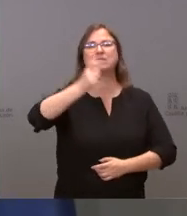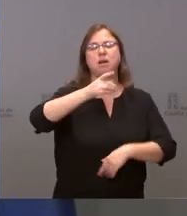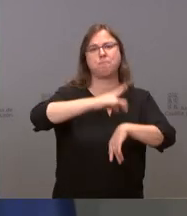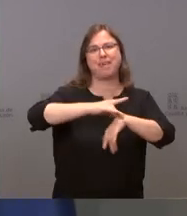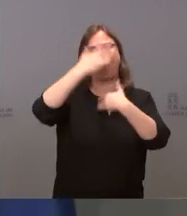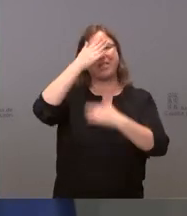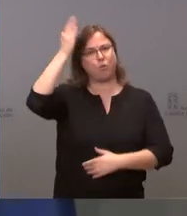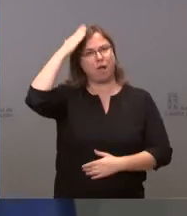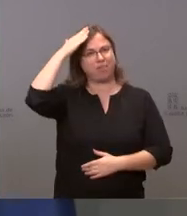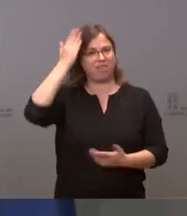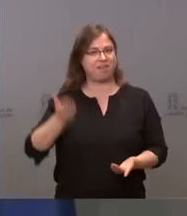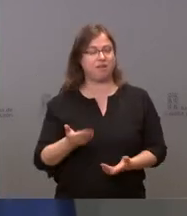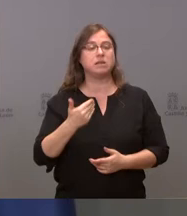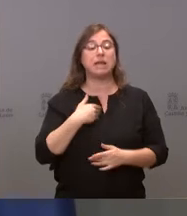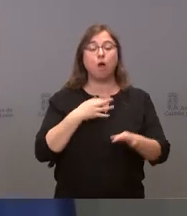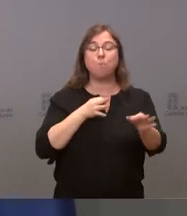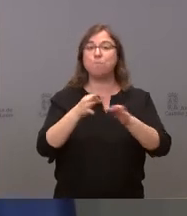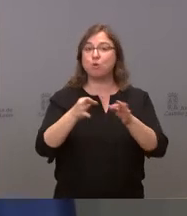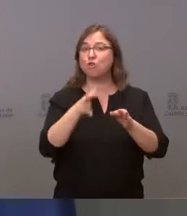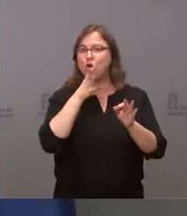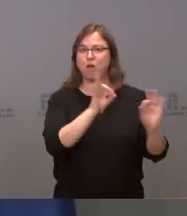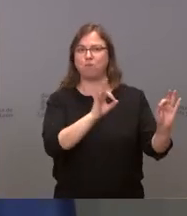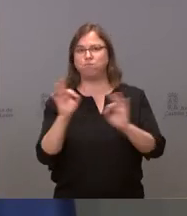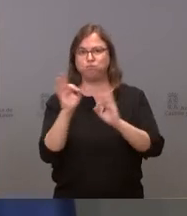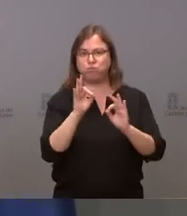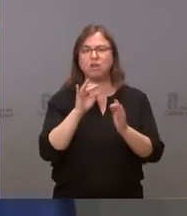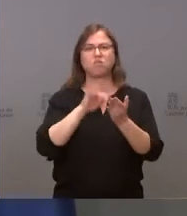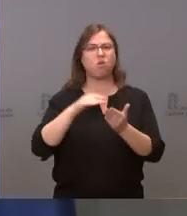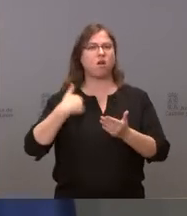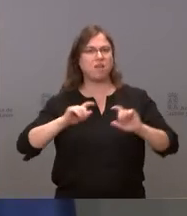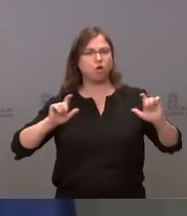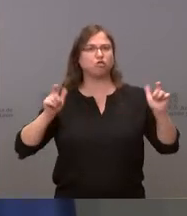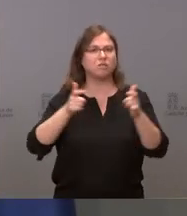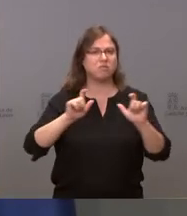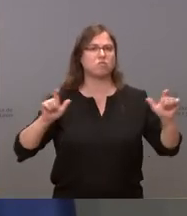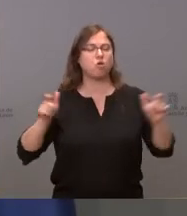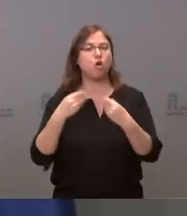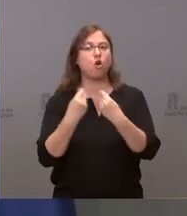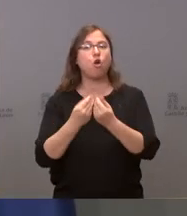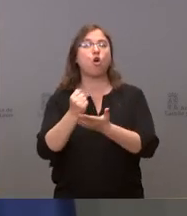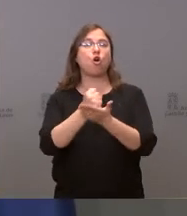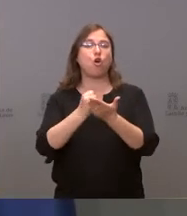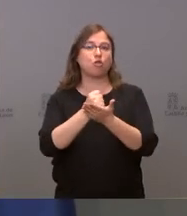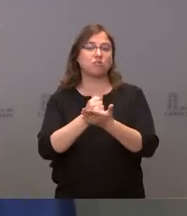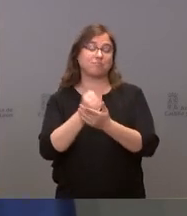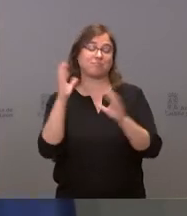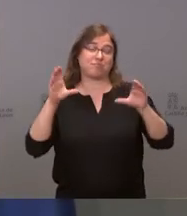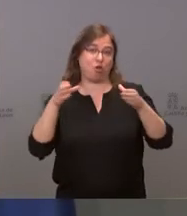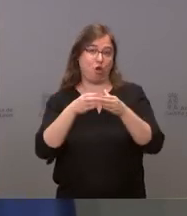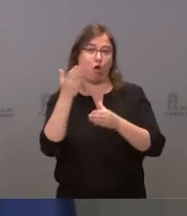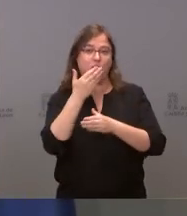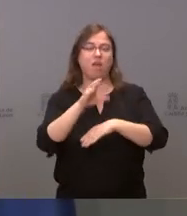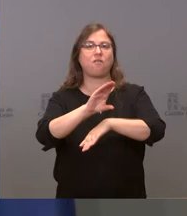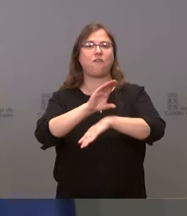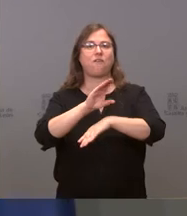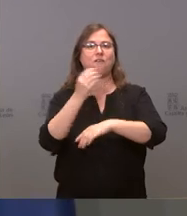Nos informado de que ya se han mantenido reuniones con el Consejo de Farmacia, pero todavía no está el protocolo definido. Pero, en principio, la